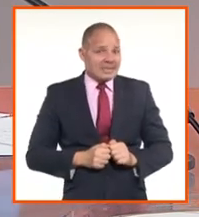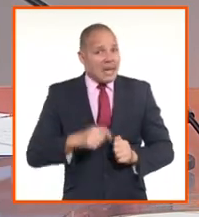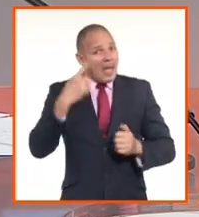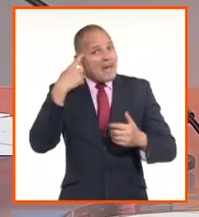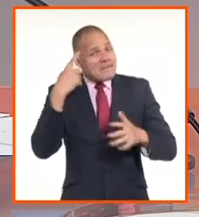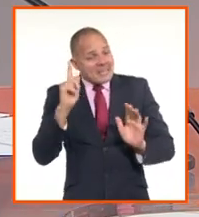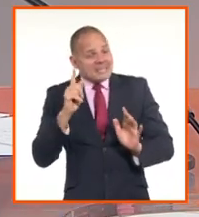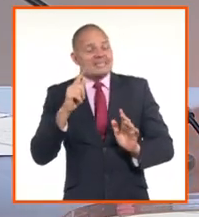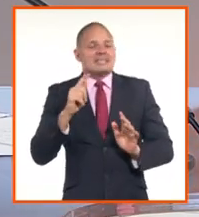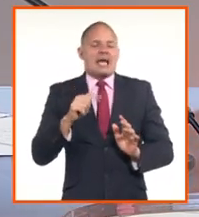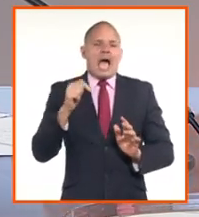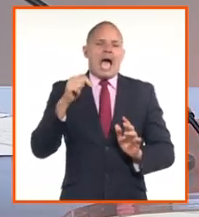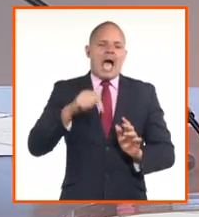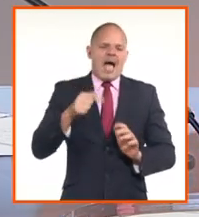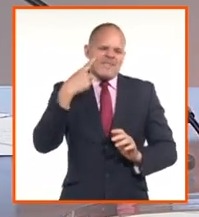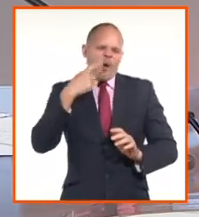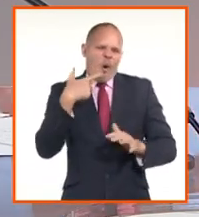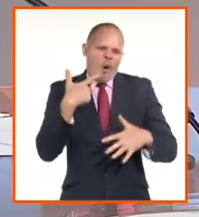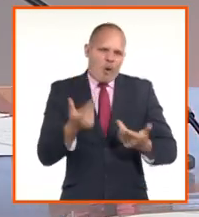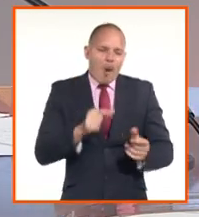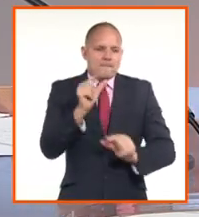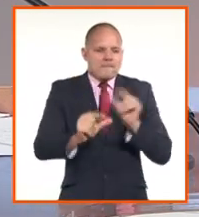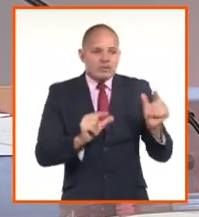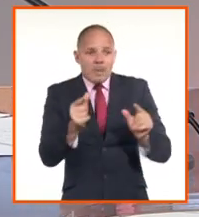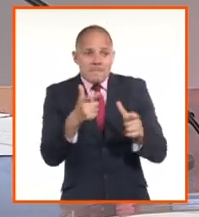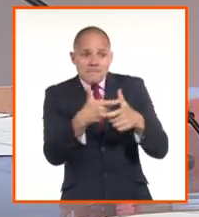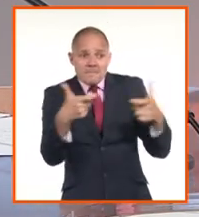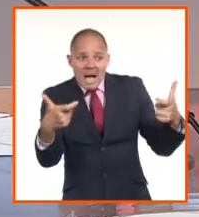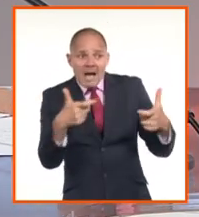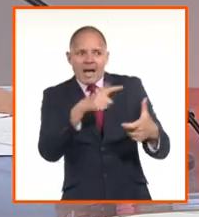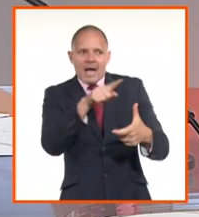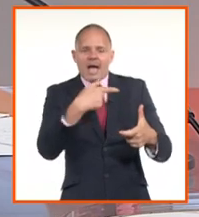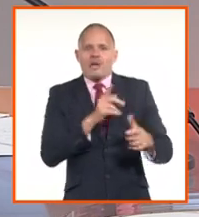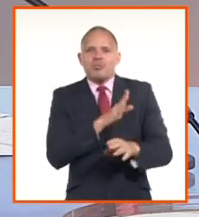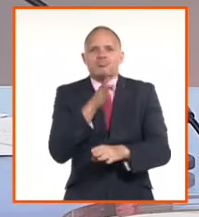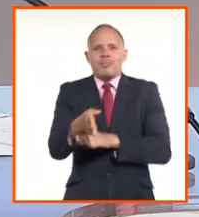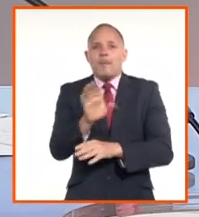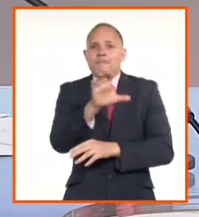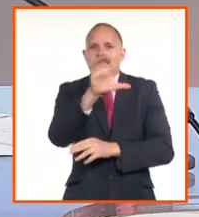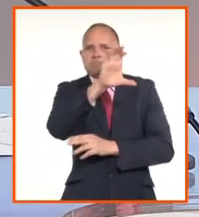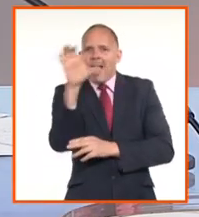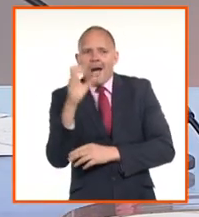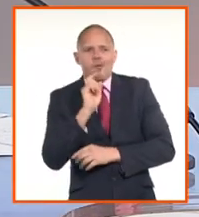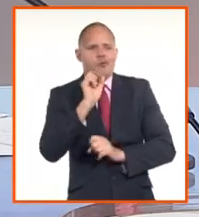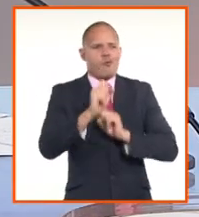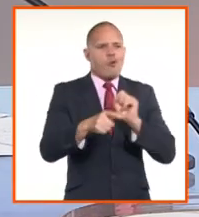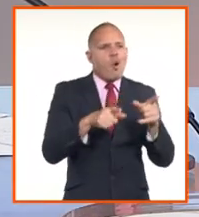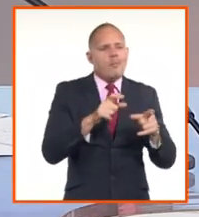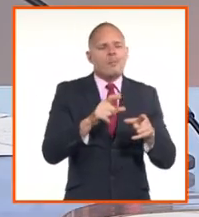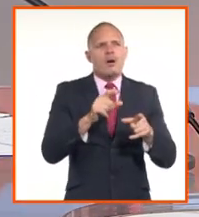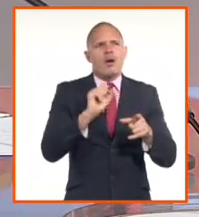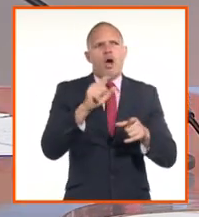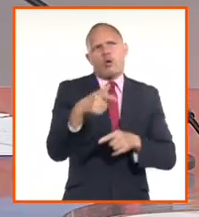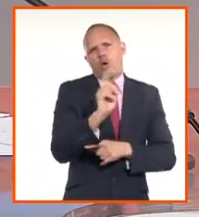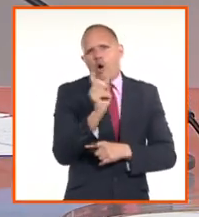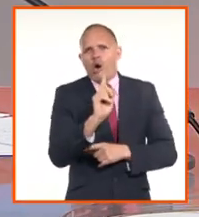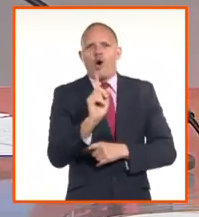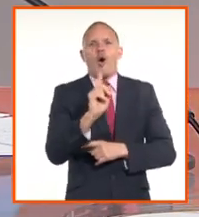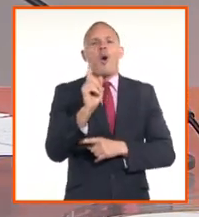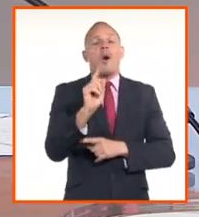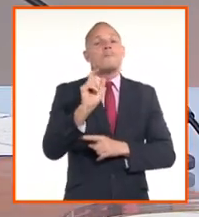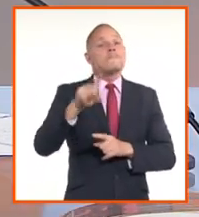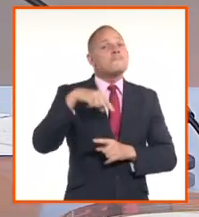agentes que van a participar en este mercado, en esta compra, en la venta en este momento, pues estén